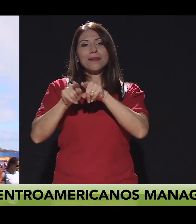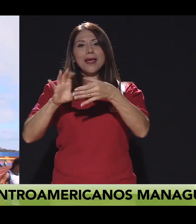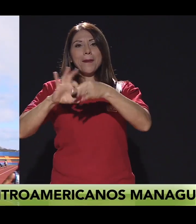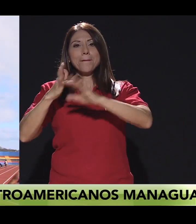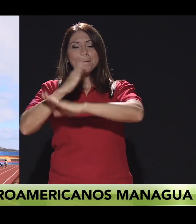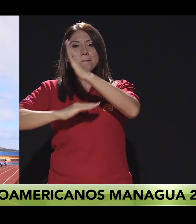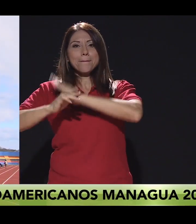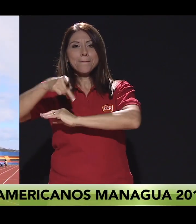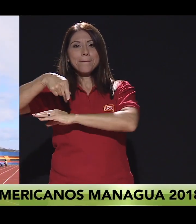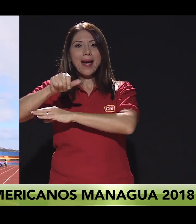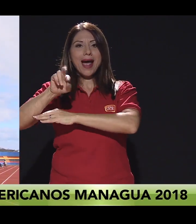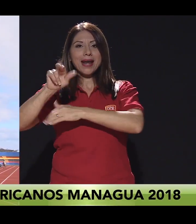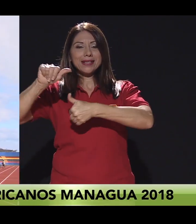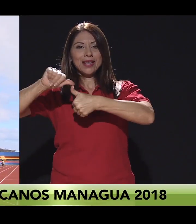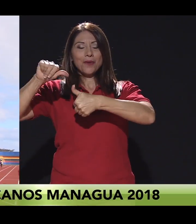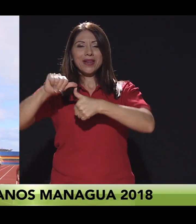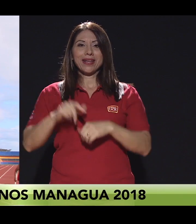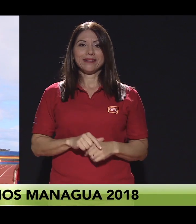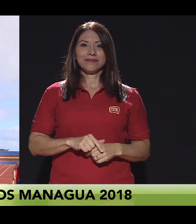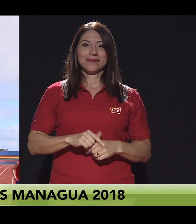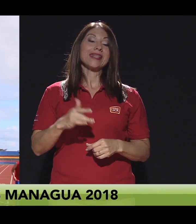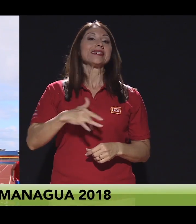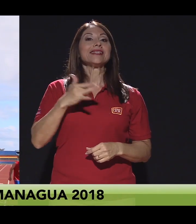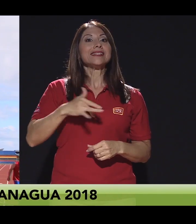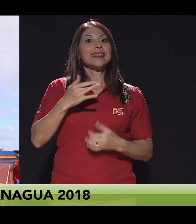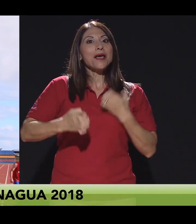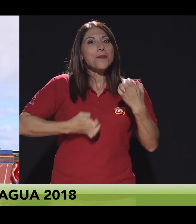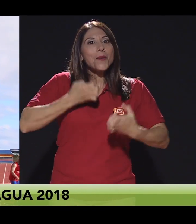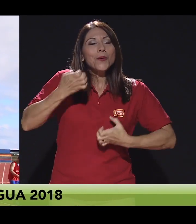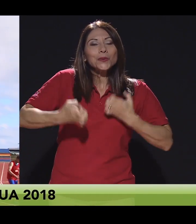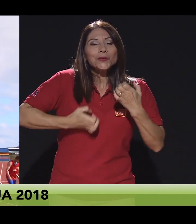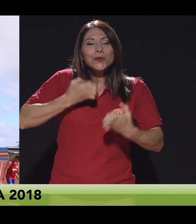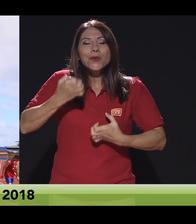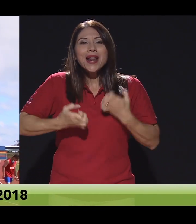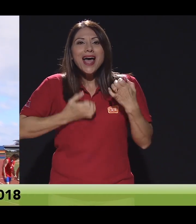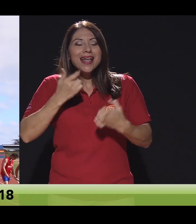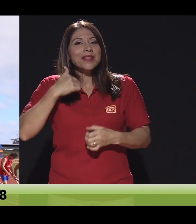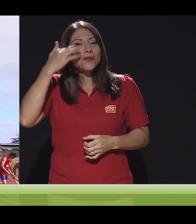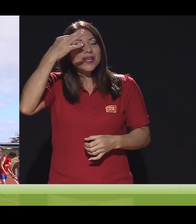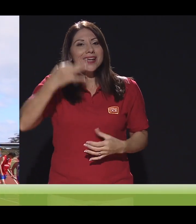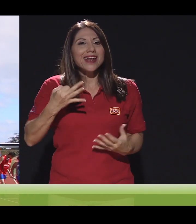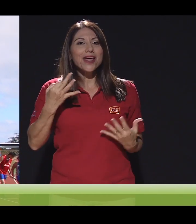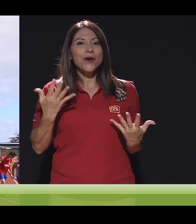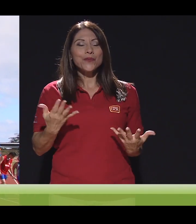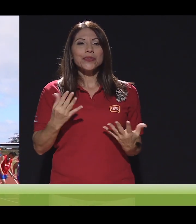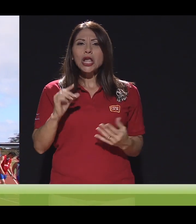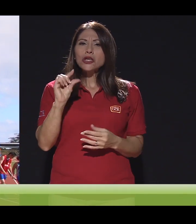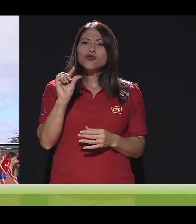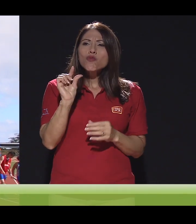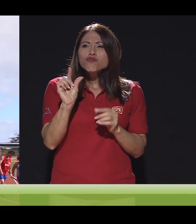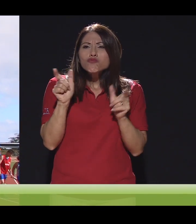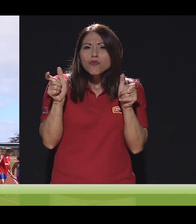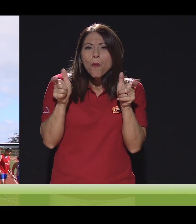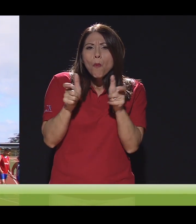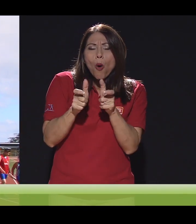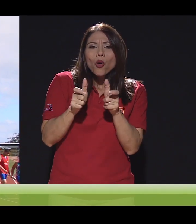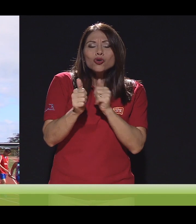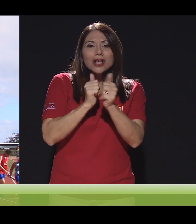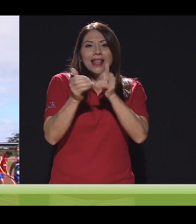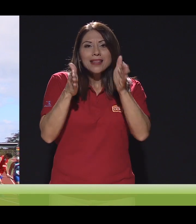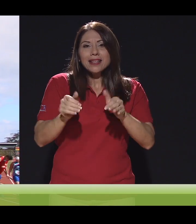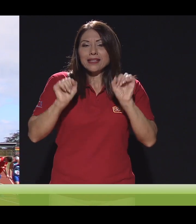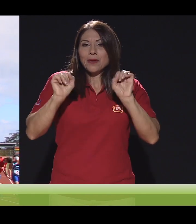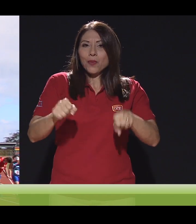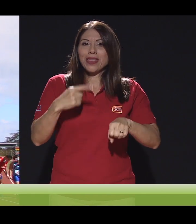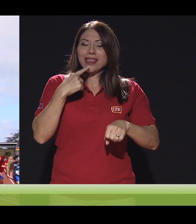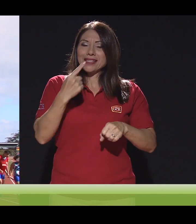Se siente muy emocionante porque creo que son muy pocos los atletas que